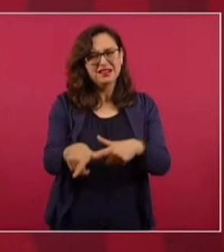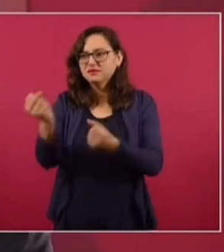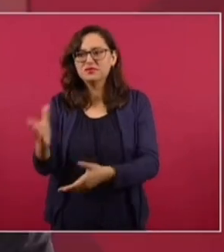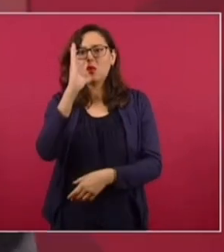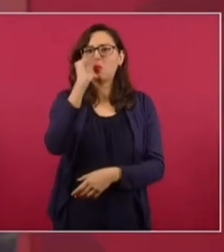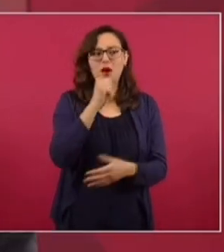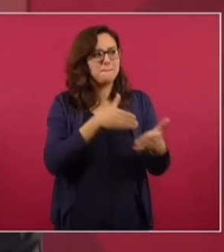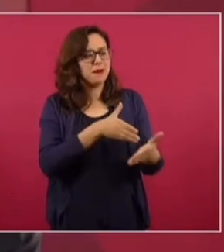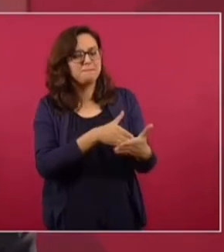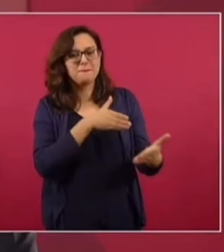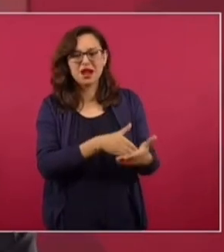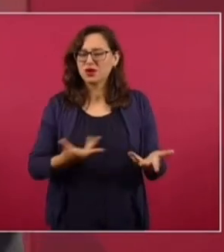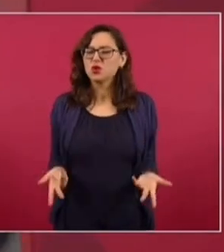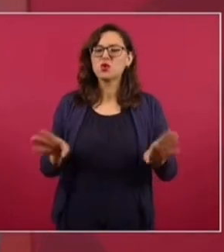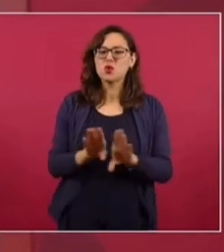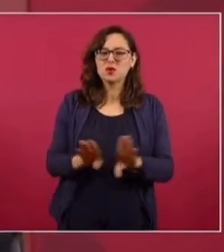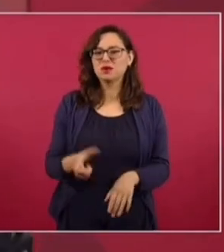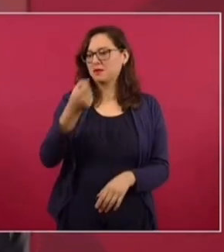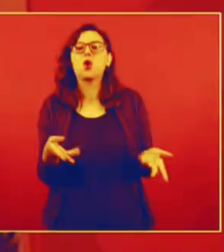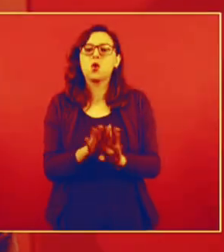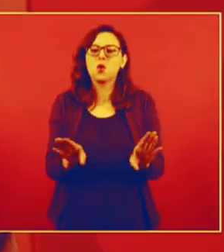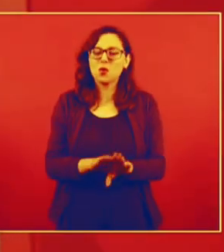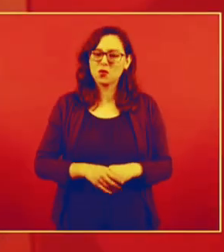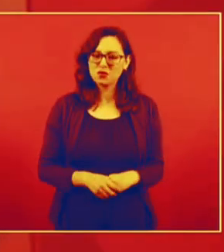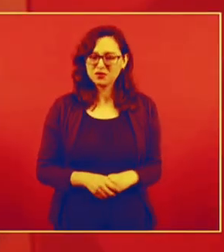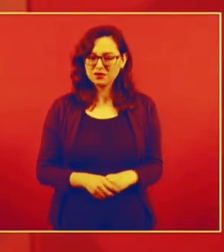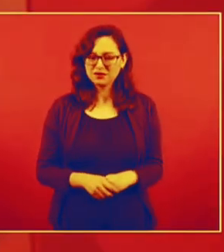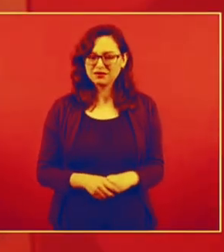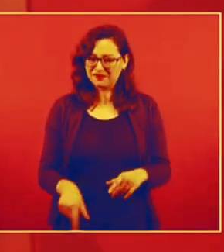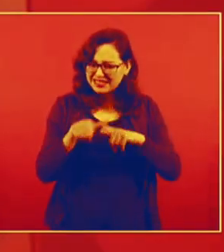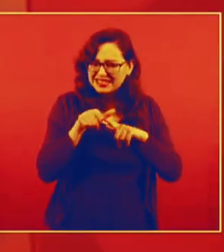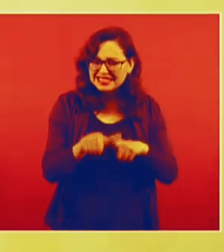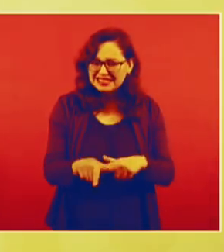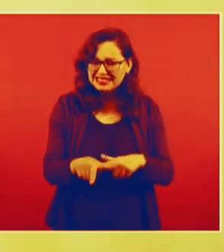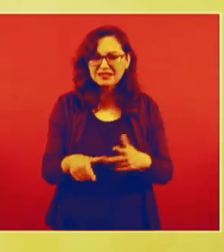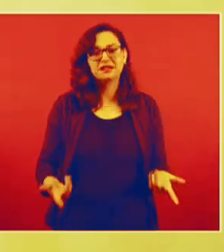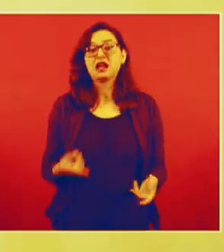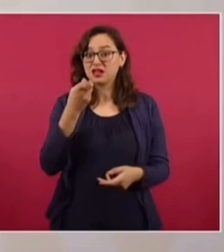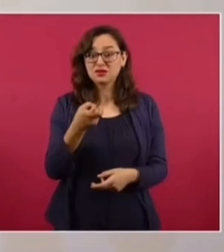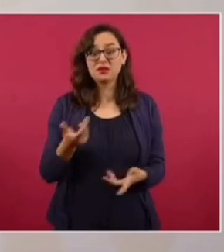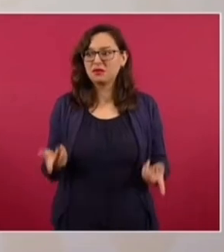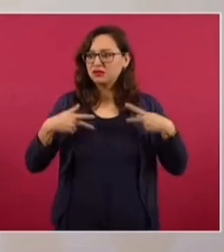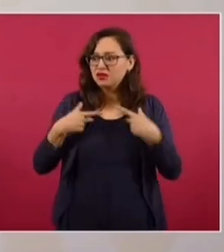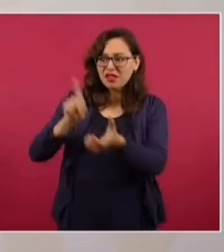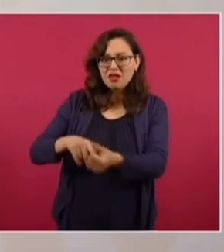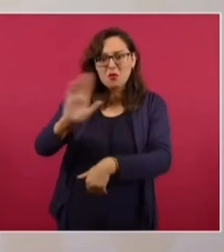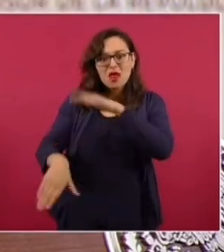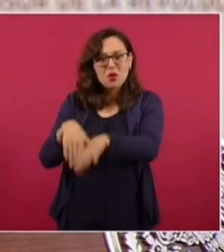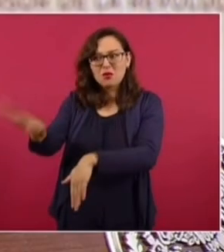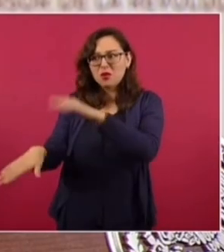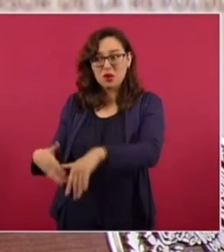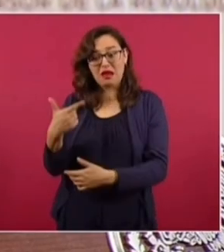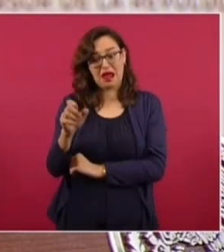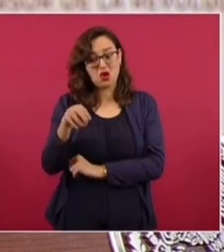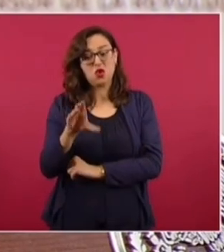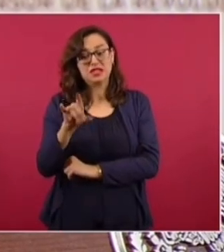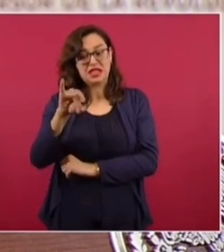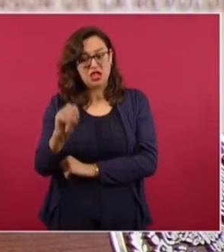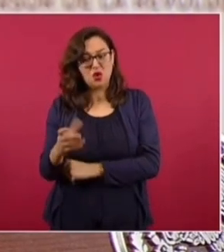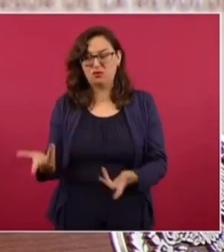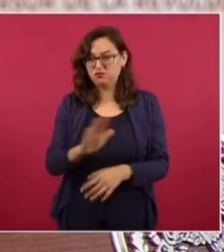al pueblo cubano, que impide que lleguen las medicinas? Eso es un tipo de genocidio, de